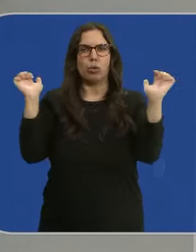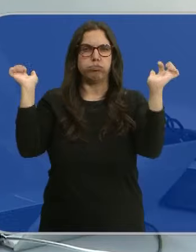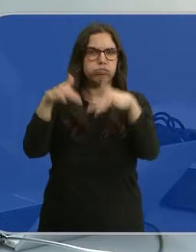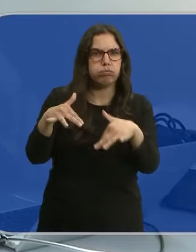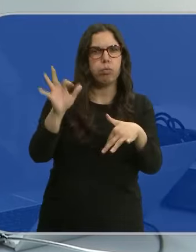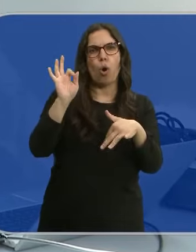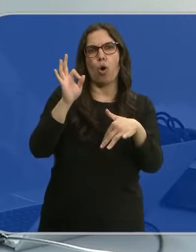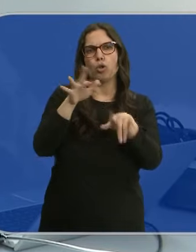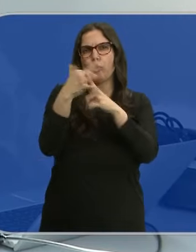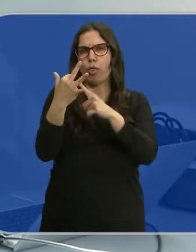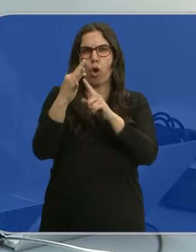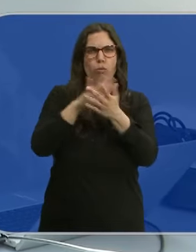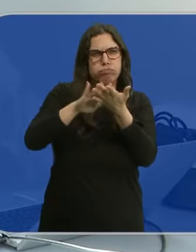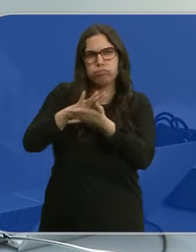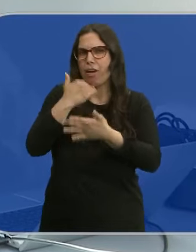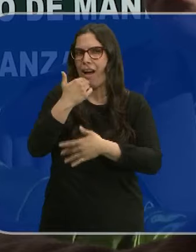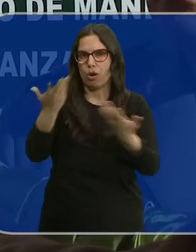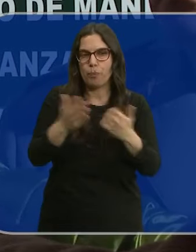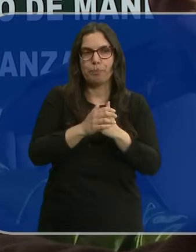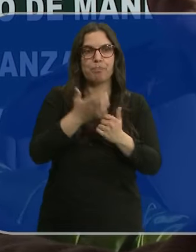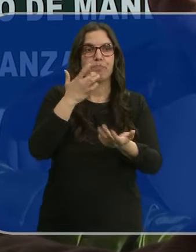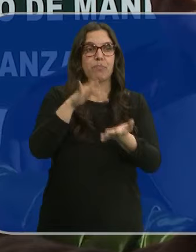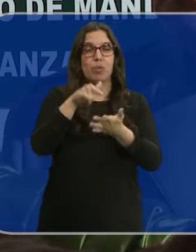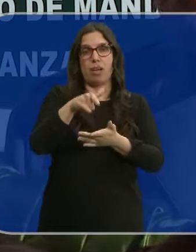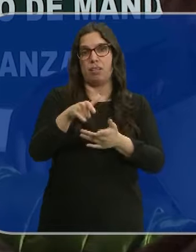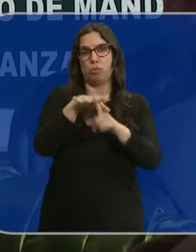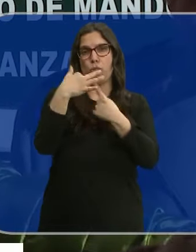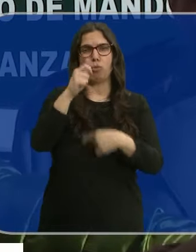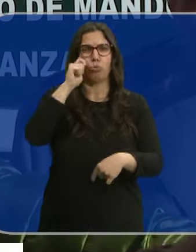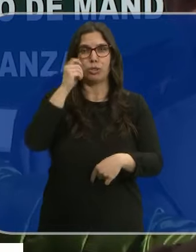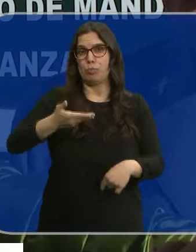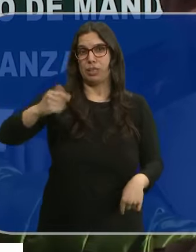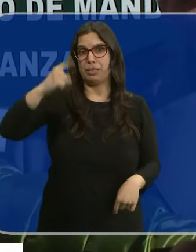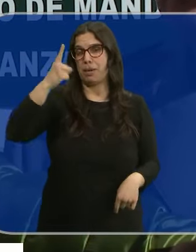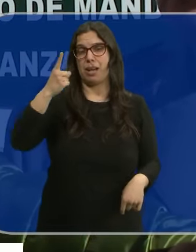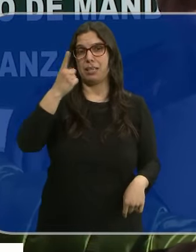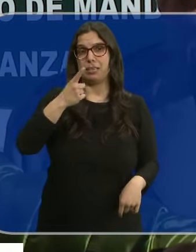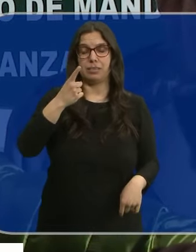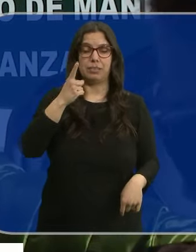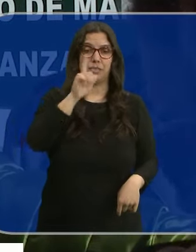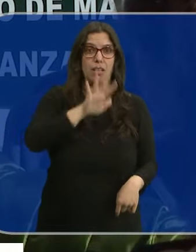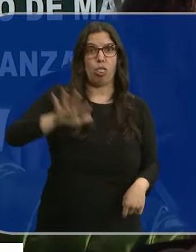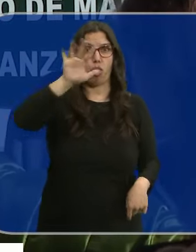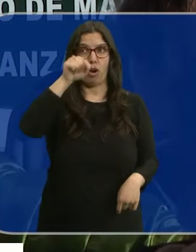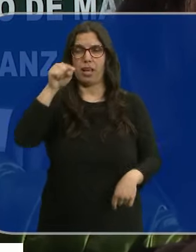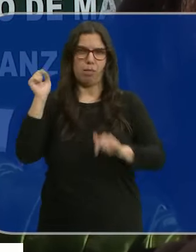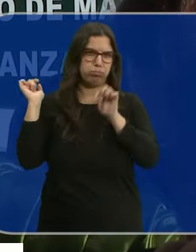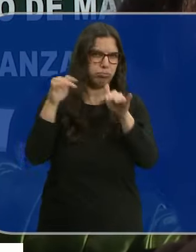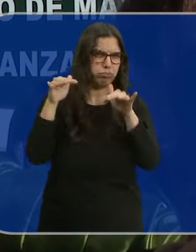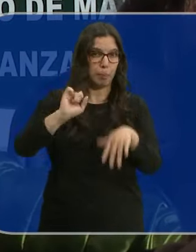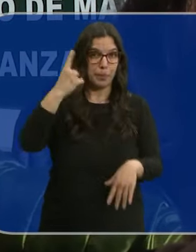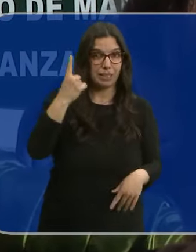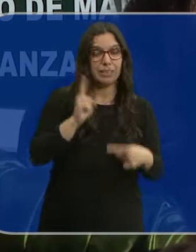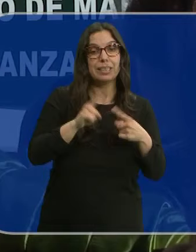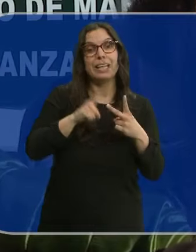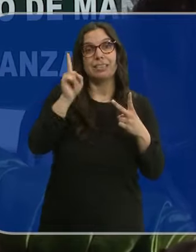de gente o catástrofes. Es el fenómeno turístico más importante que tenemos en la región, pero